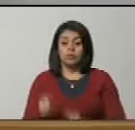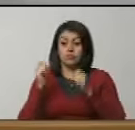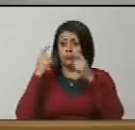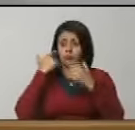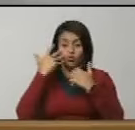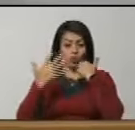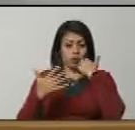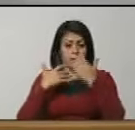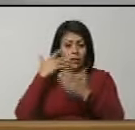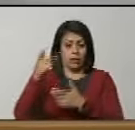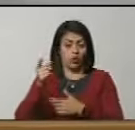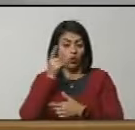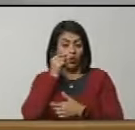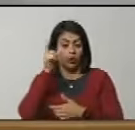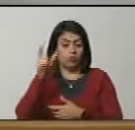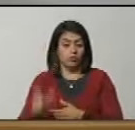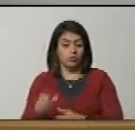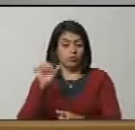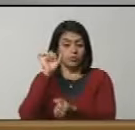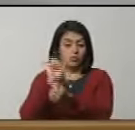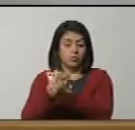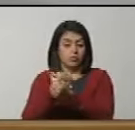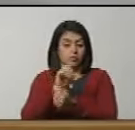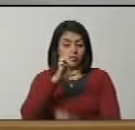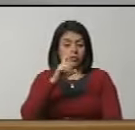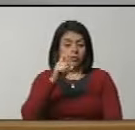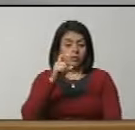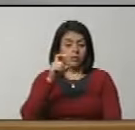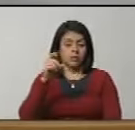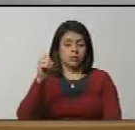es un grosero, que es un esclavo de la ExxonMobil.